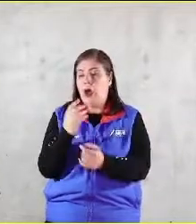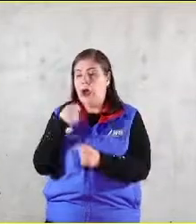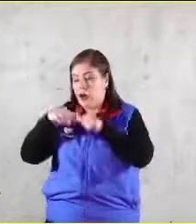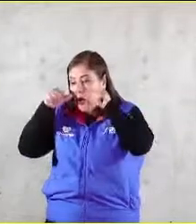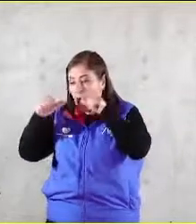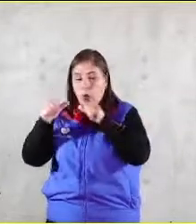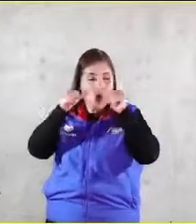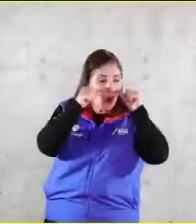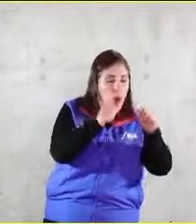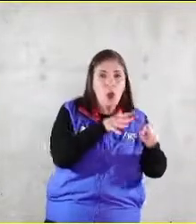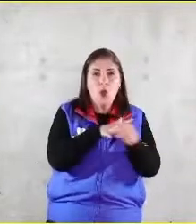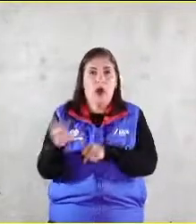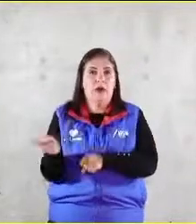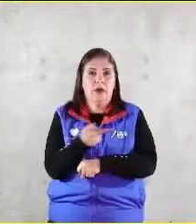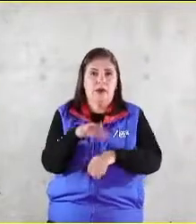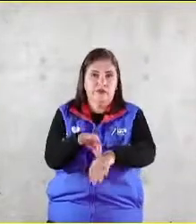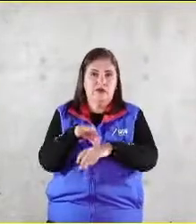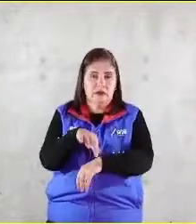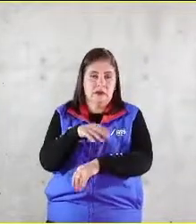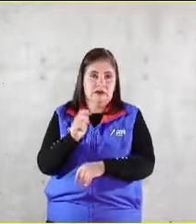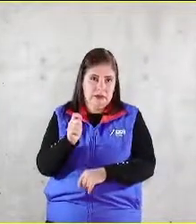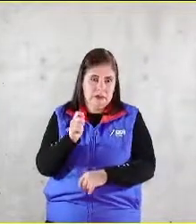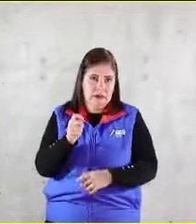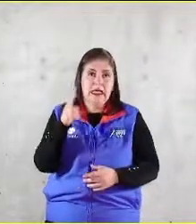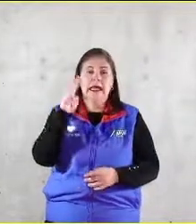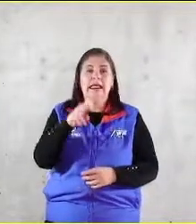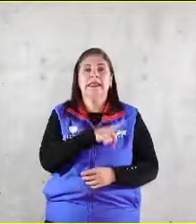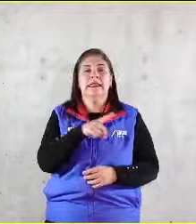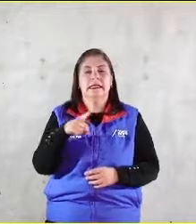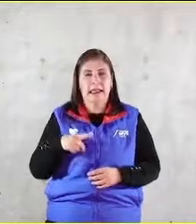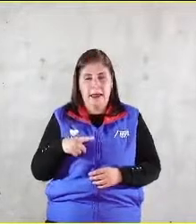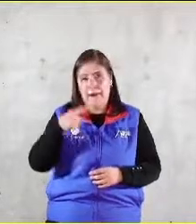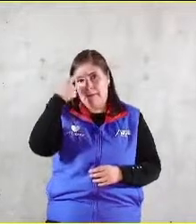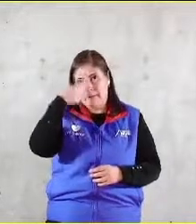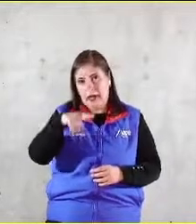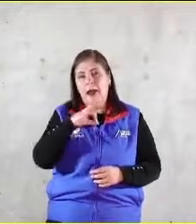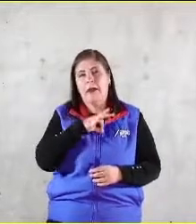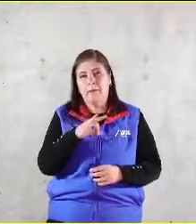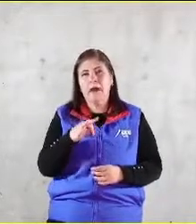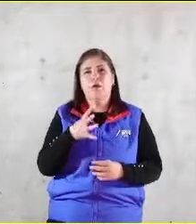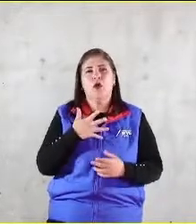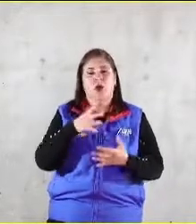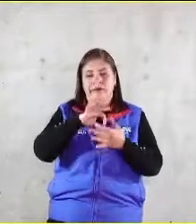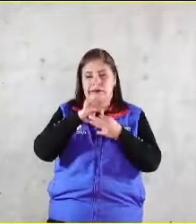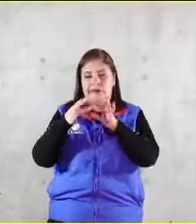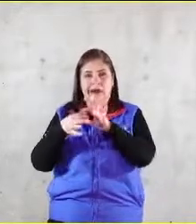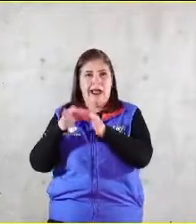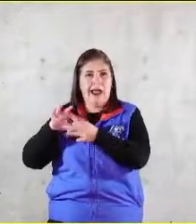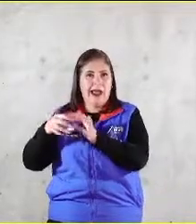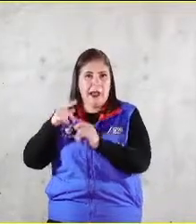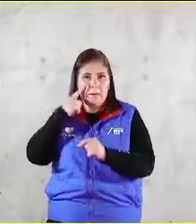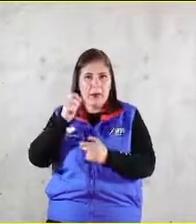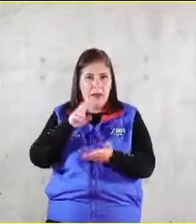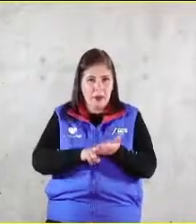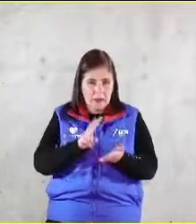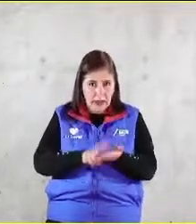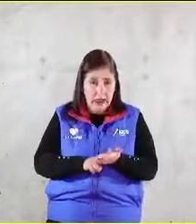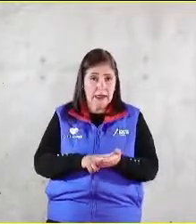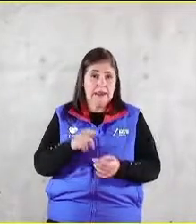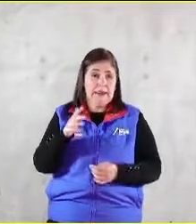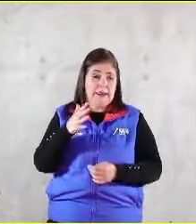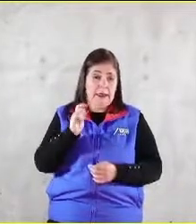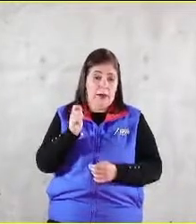esto se logra si yo soy eficaz en la definición de los procesos clave de la cadena de valor y eso significa si una